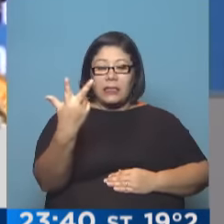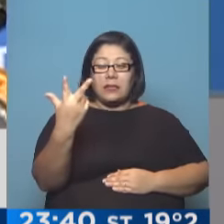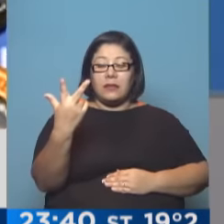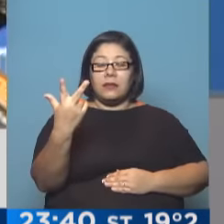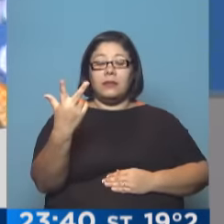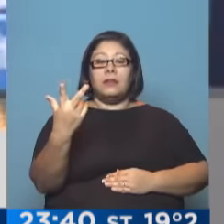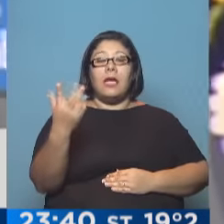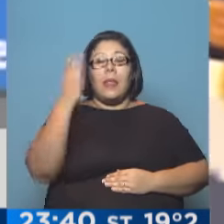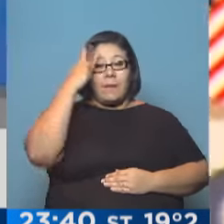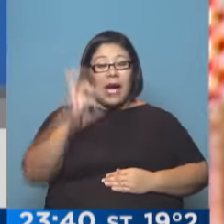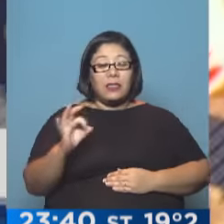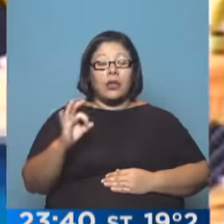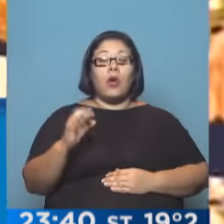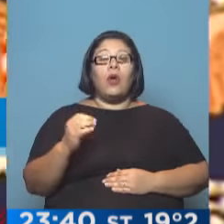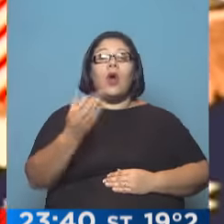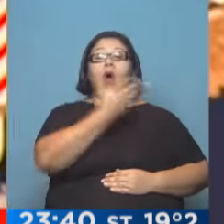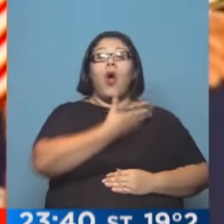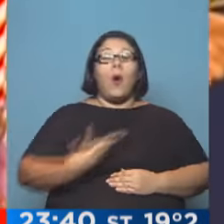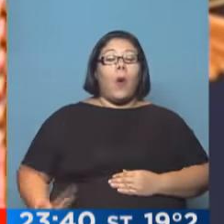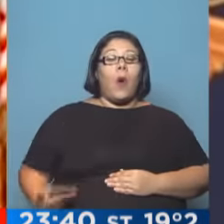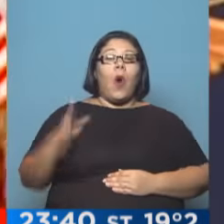con el presidente Mauricio Macri.